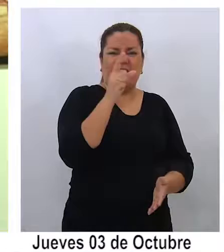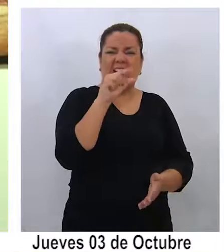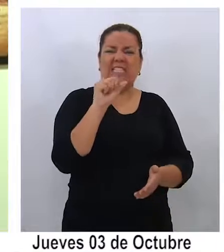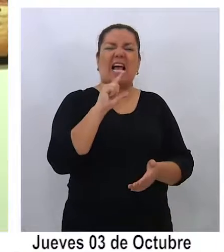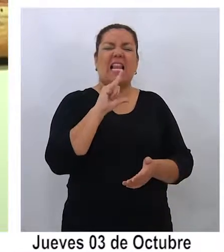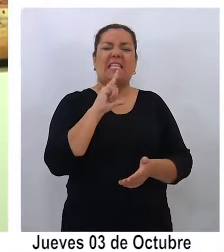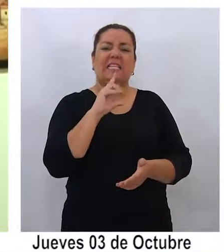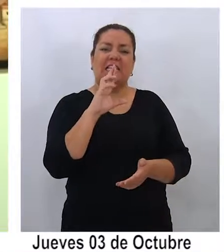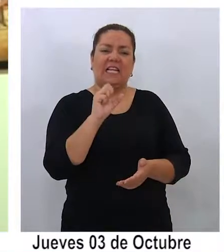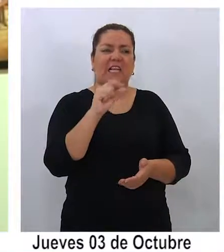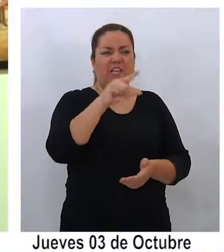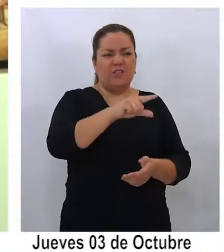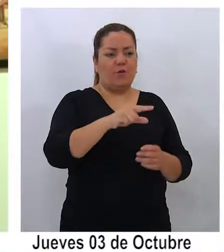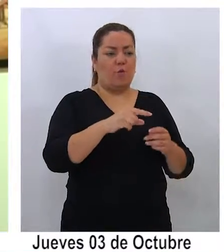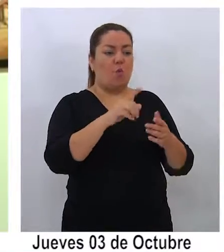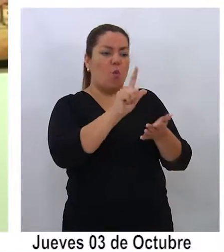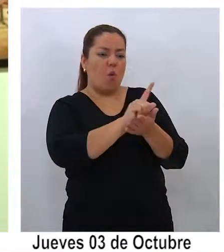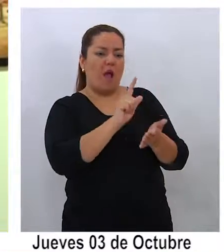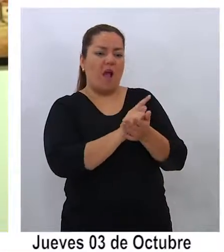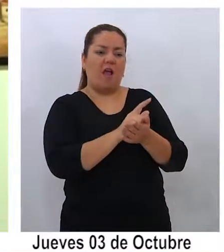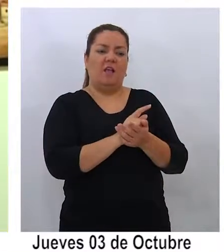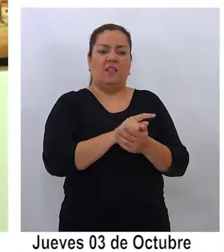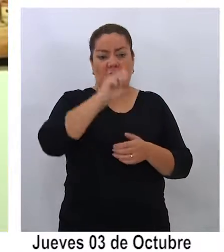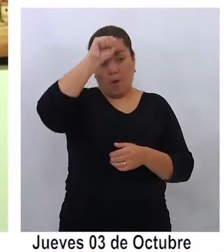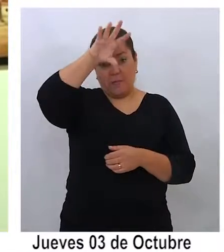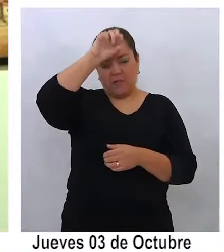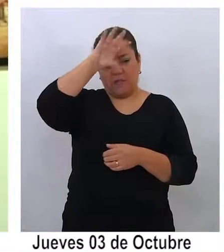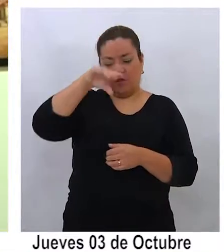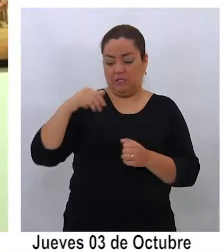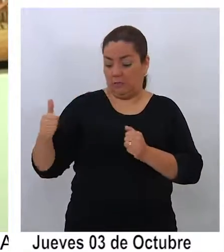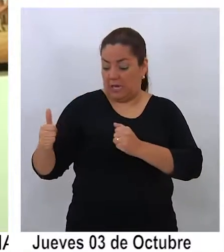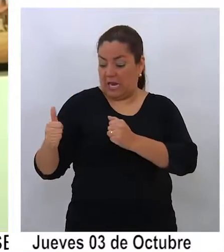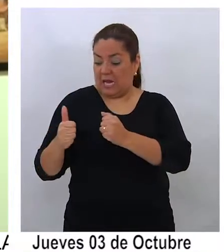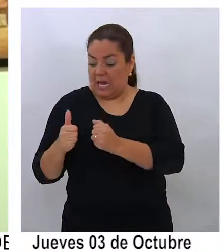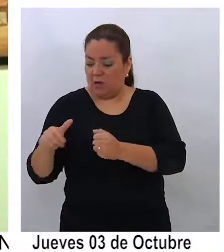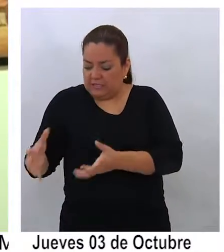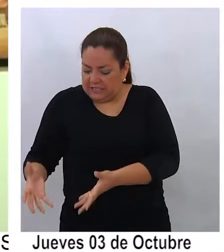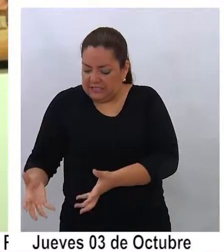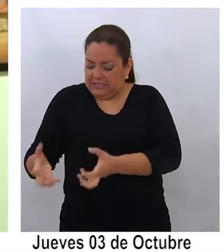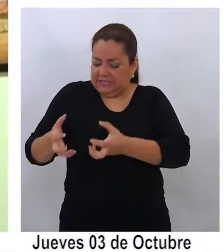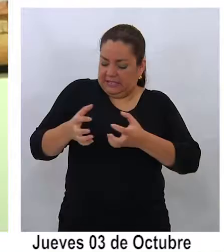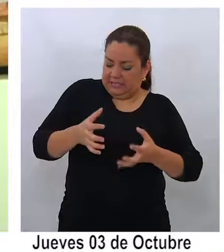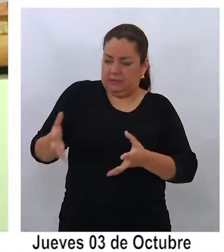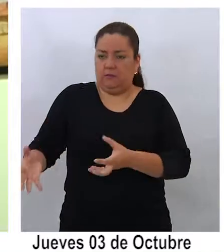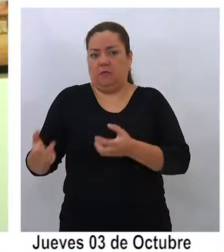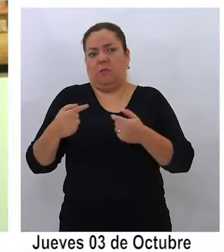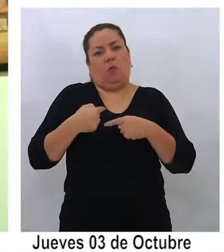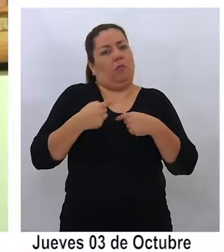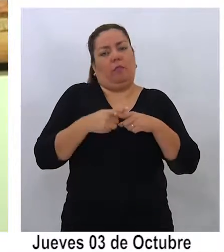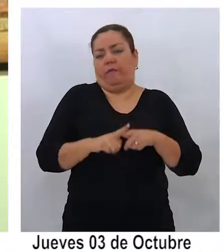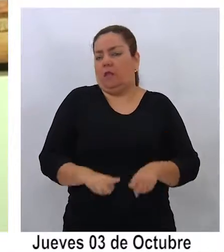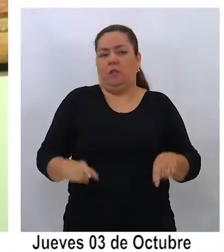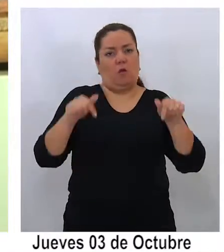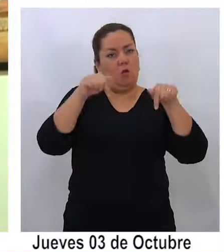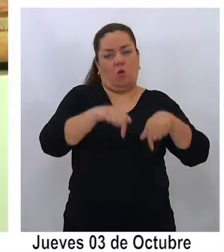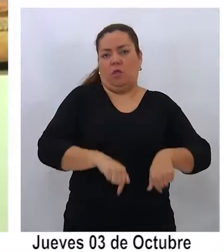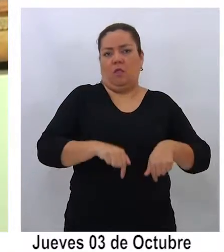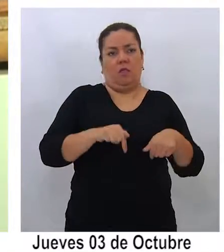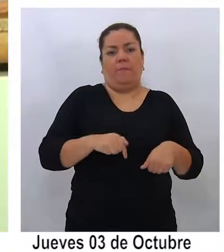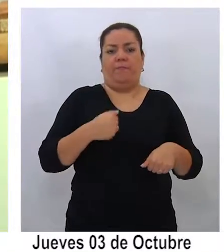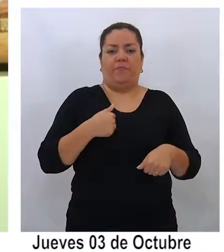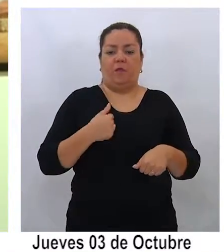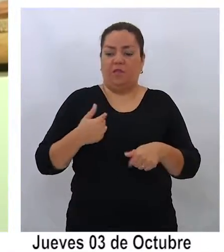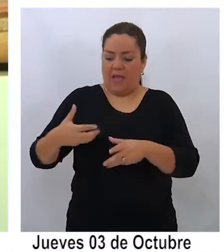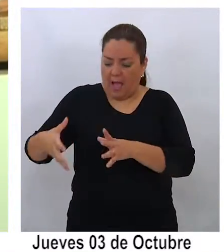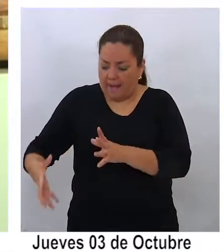eran campamentos mineros, los cuales se ponían al lado de la extracción del mineral. Muy diferente a lo que ocurre hoy día, que hoy